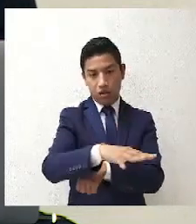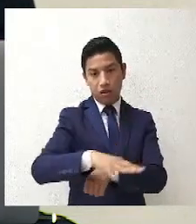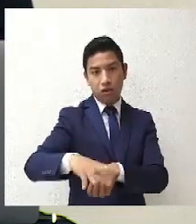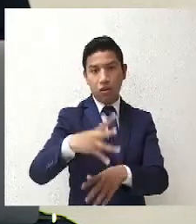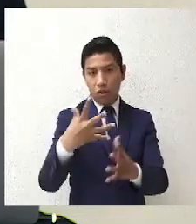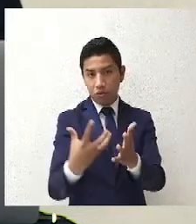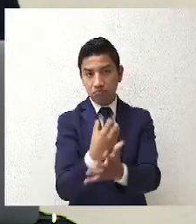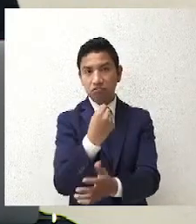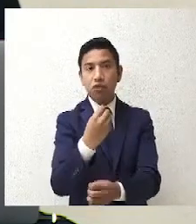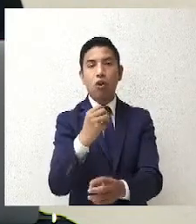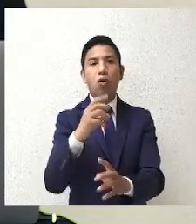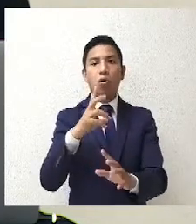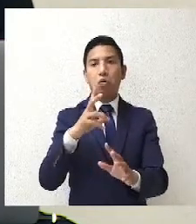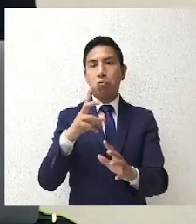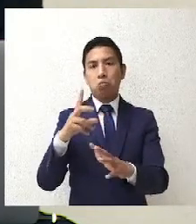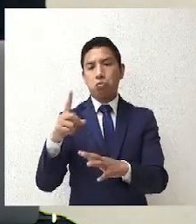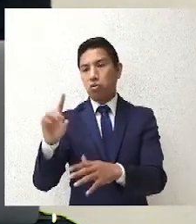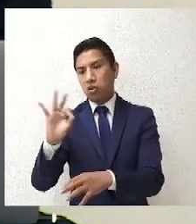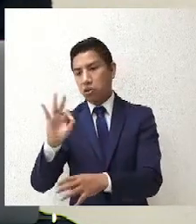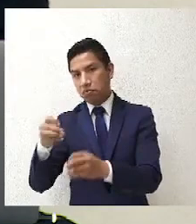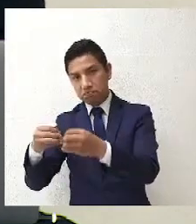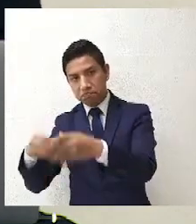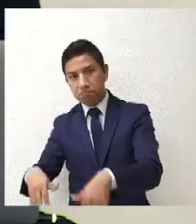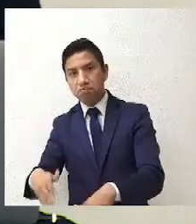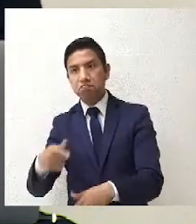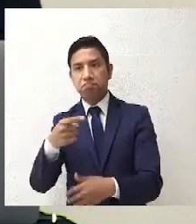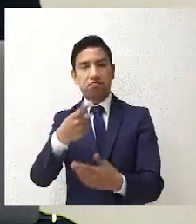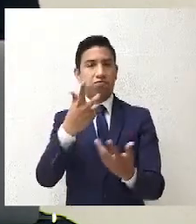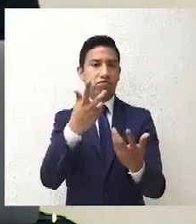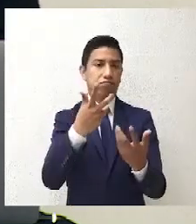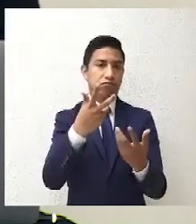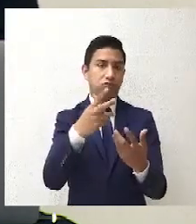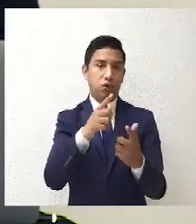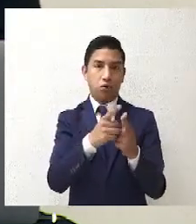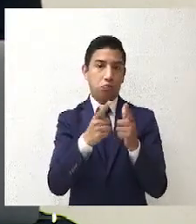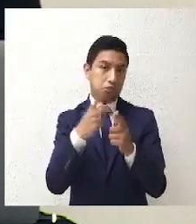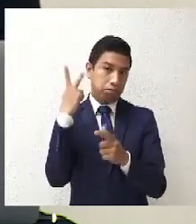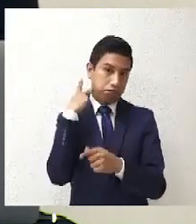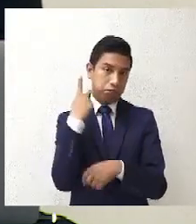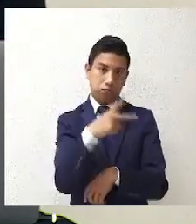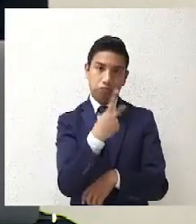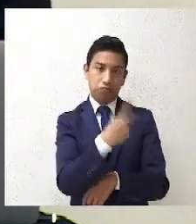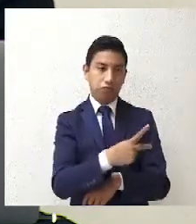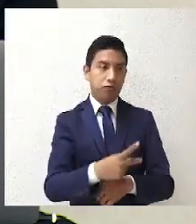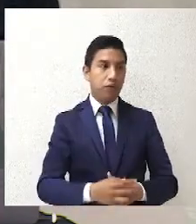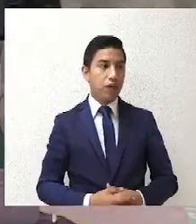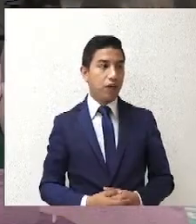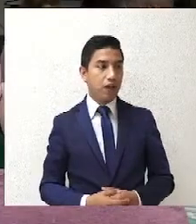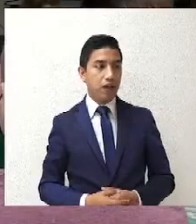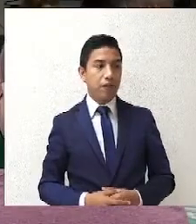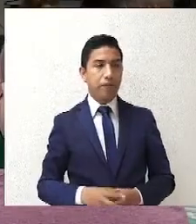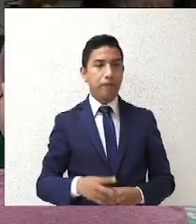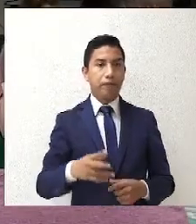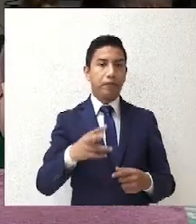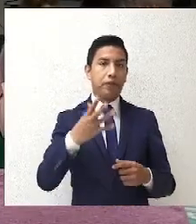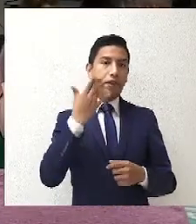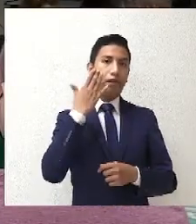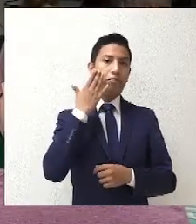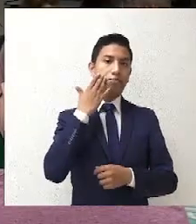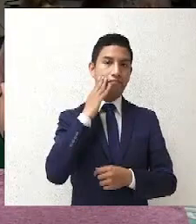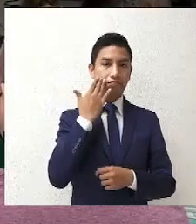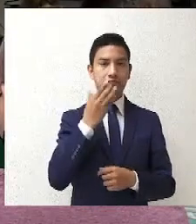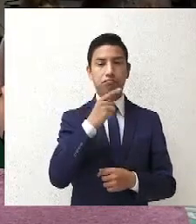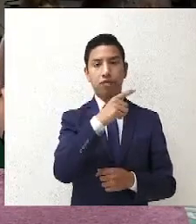ganador o es un distrito perdedor respecto al partido. En redes sociales,